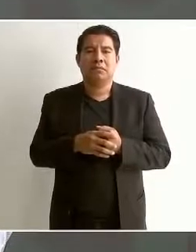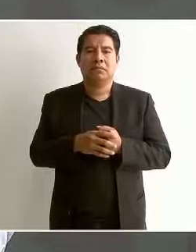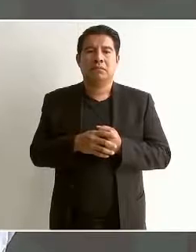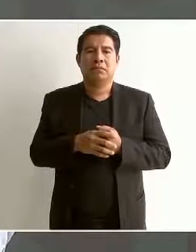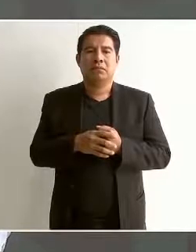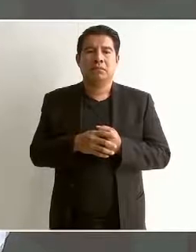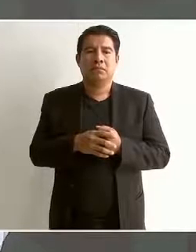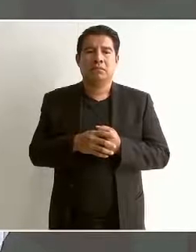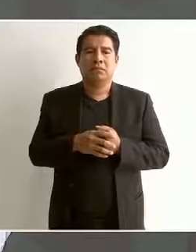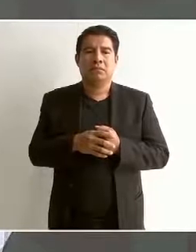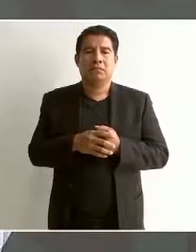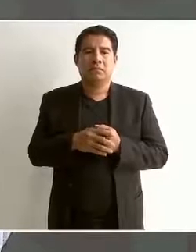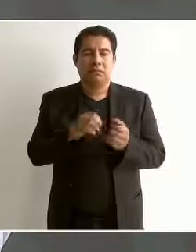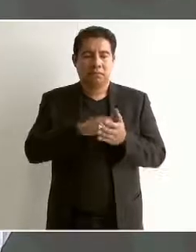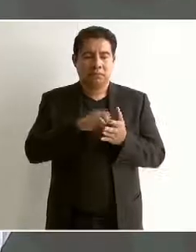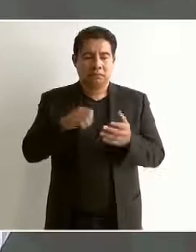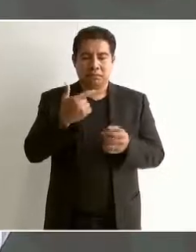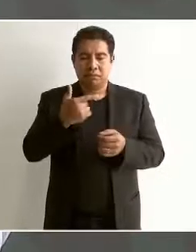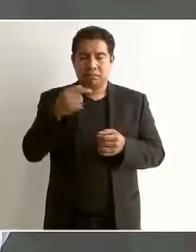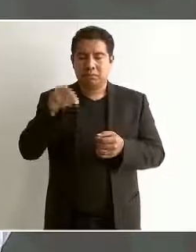cancelar la Guardia Nacional Nacional?